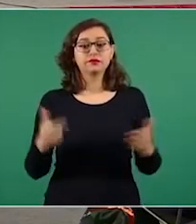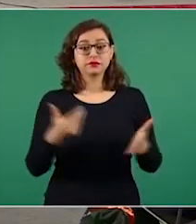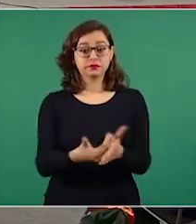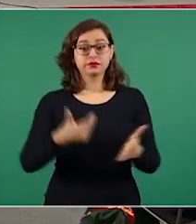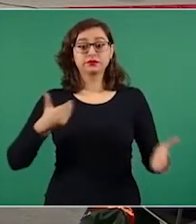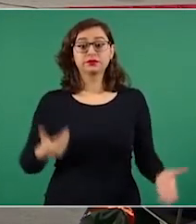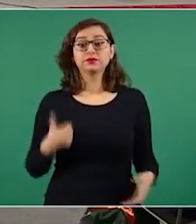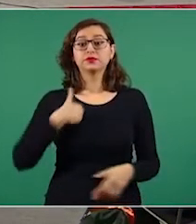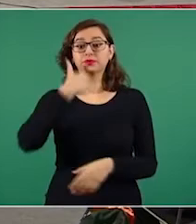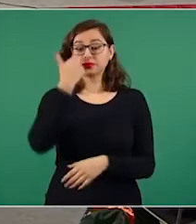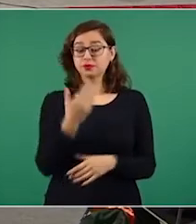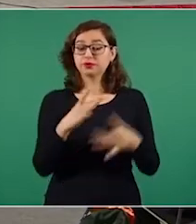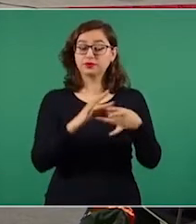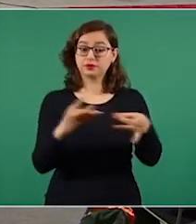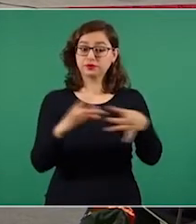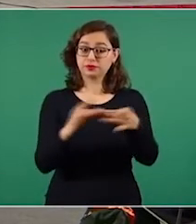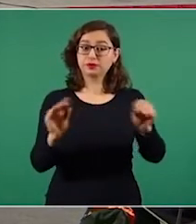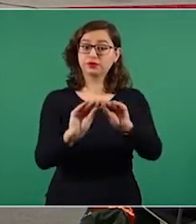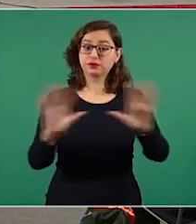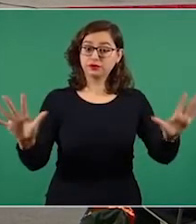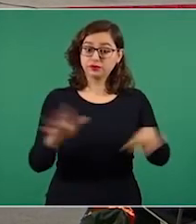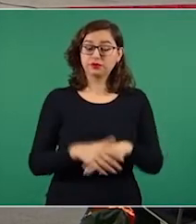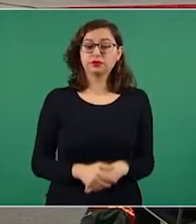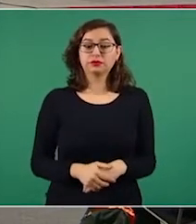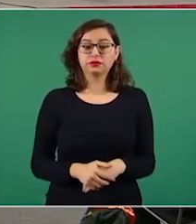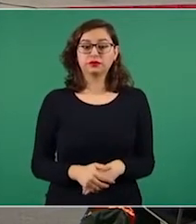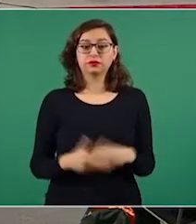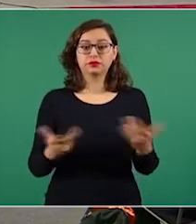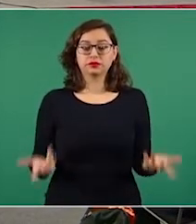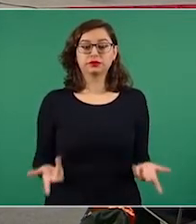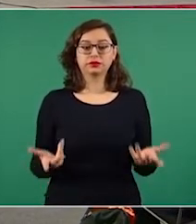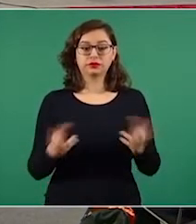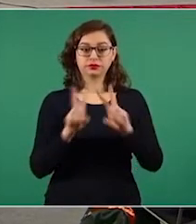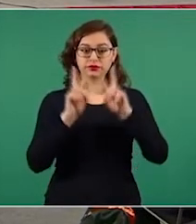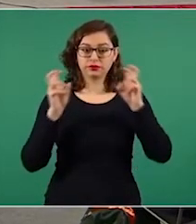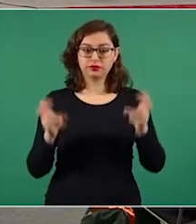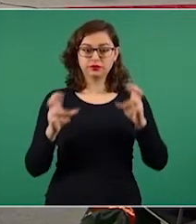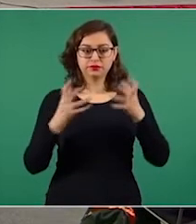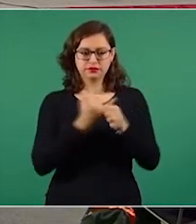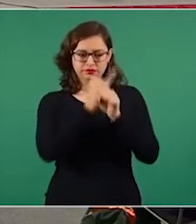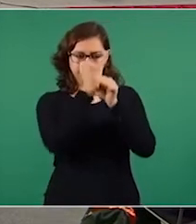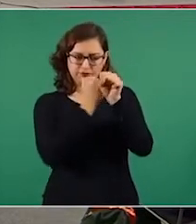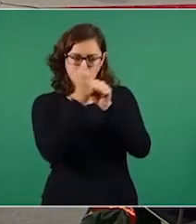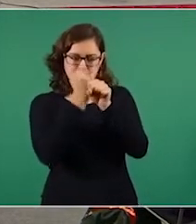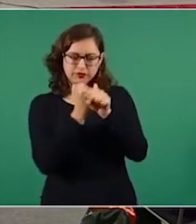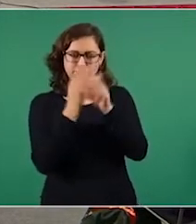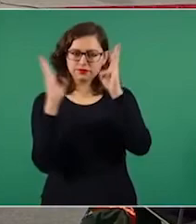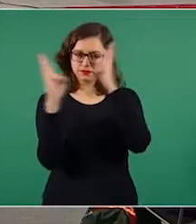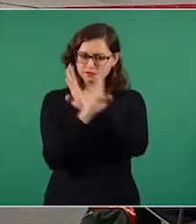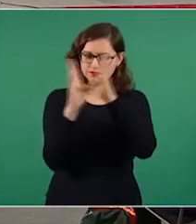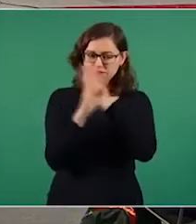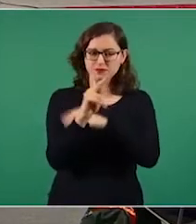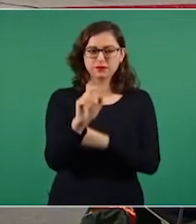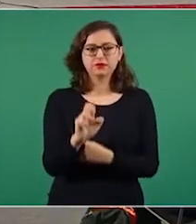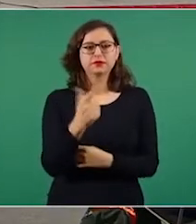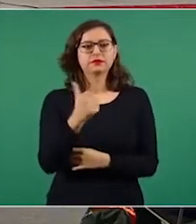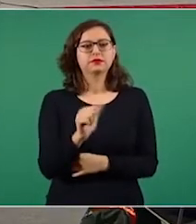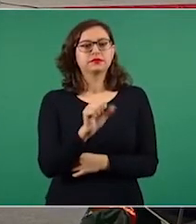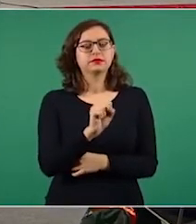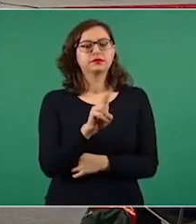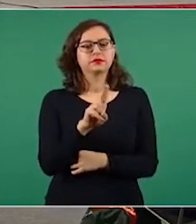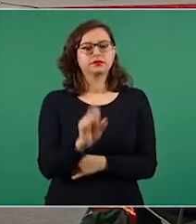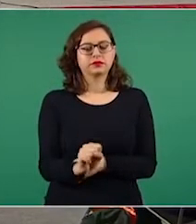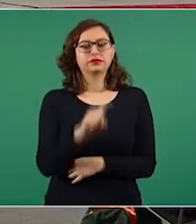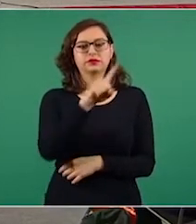queremos mencionar muy puntualmente el tema de la investigación global sobre el programa de espionaje Pegasus, creado por una